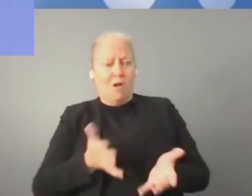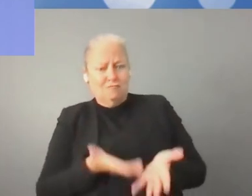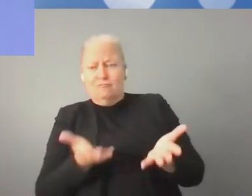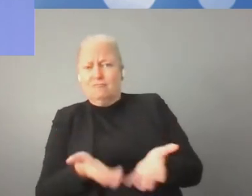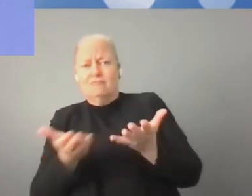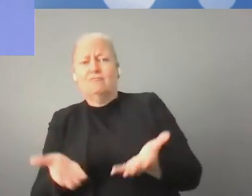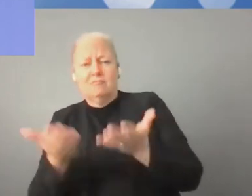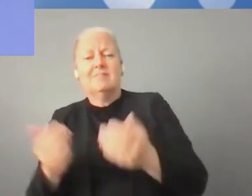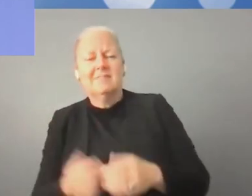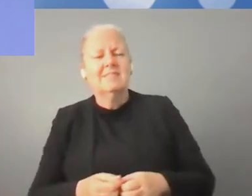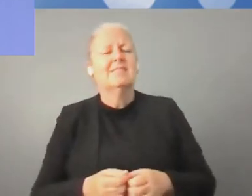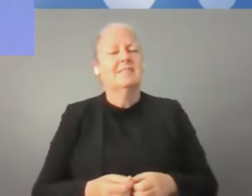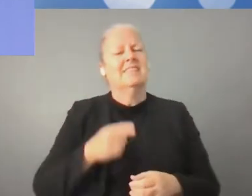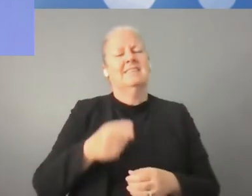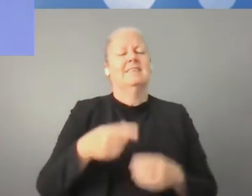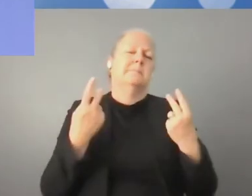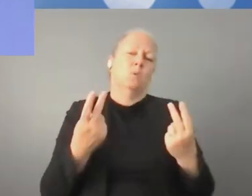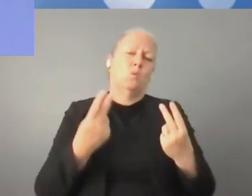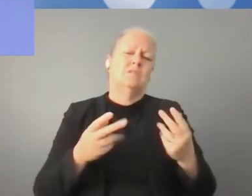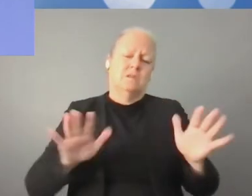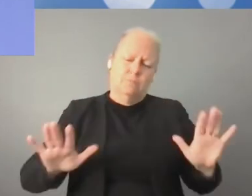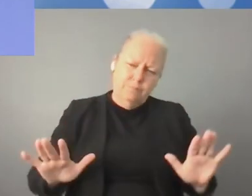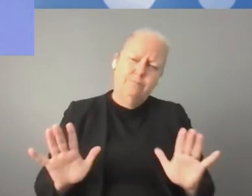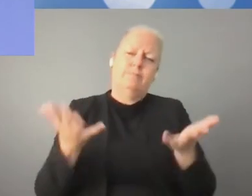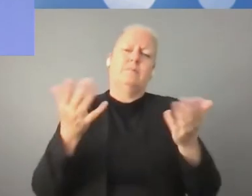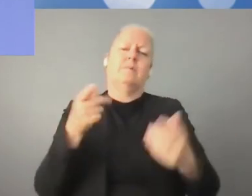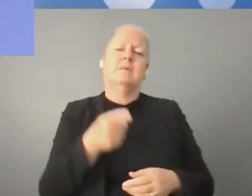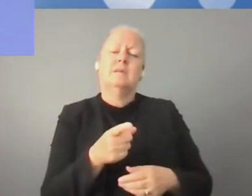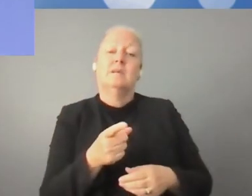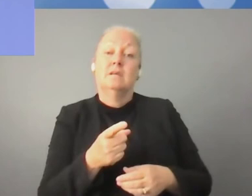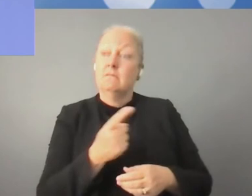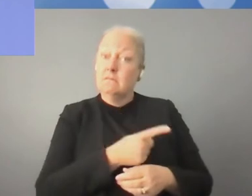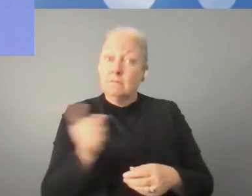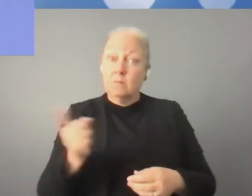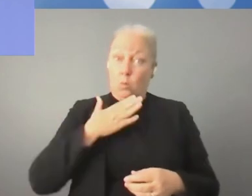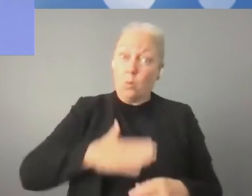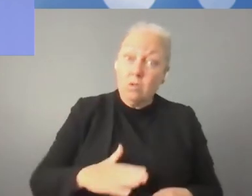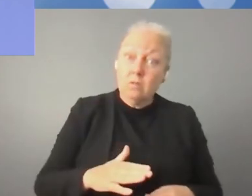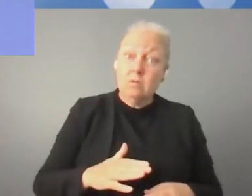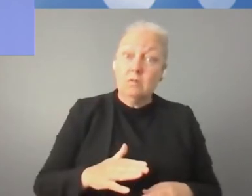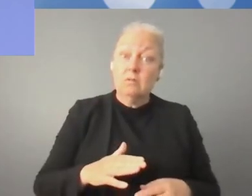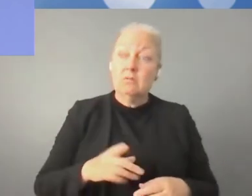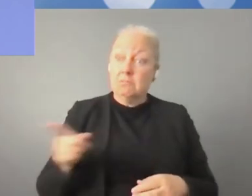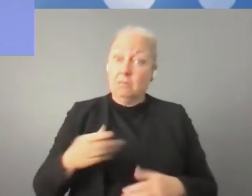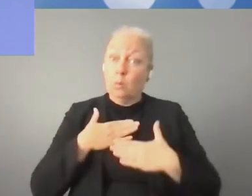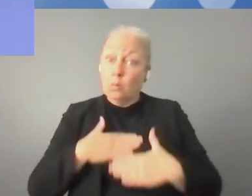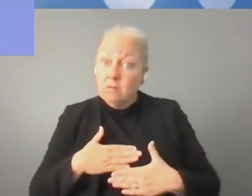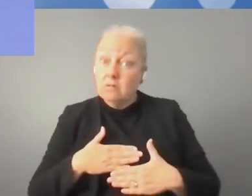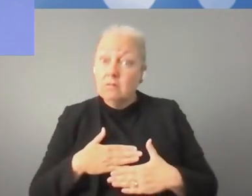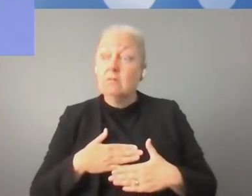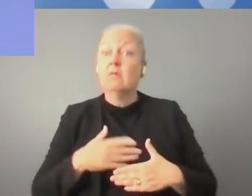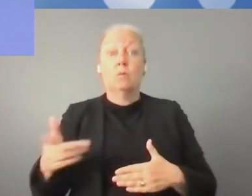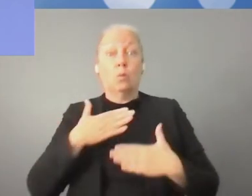incentivos. Yo creo que necesitamos incentivar a las personas a que crean startups.